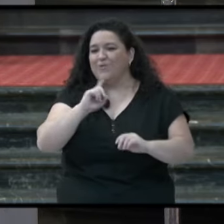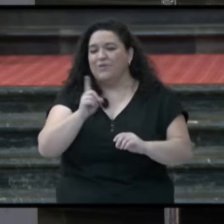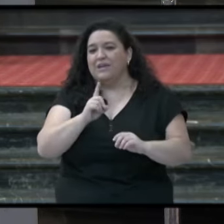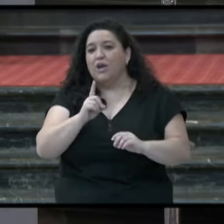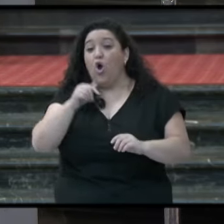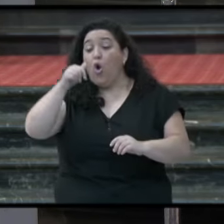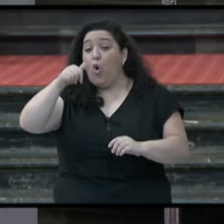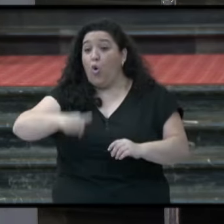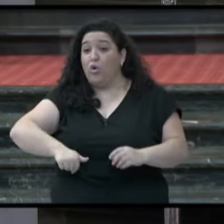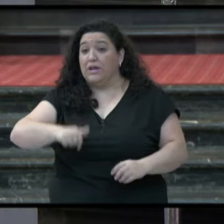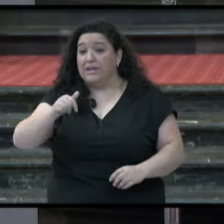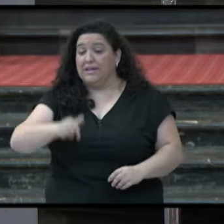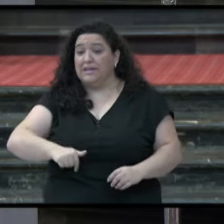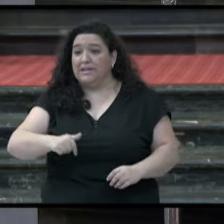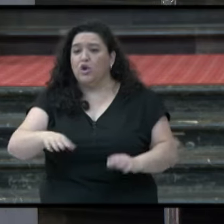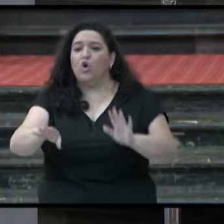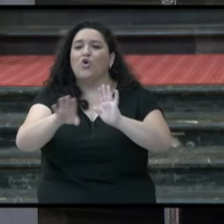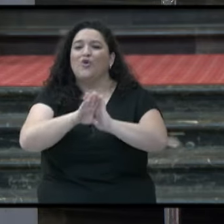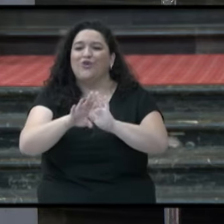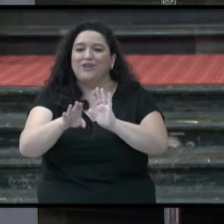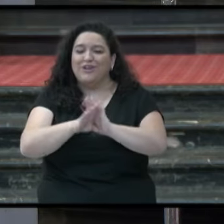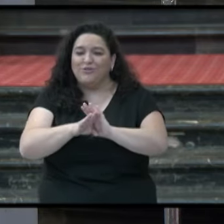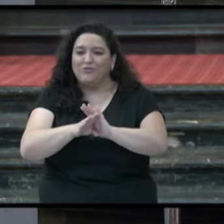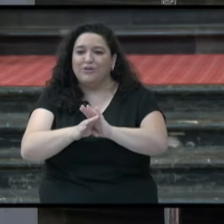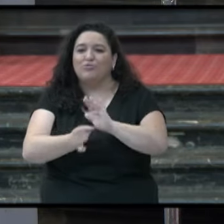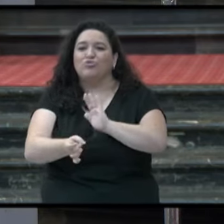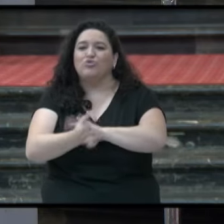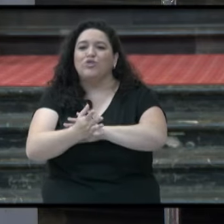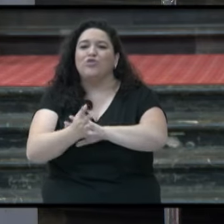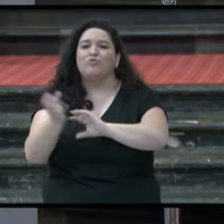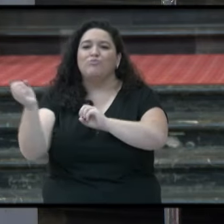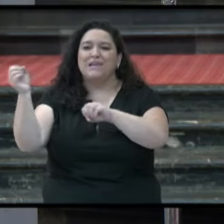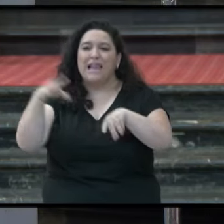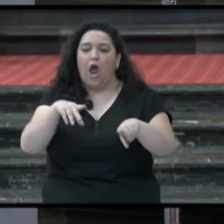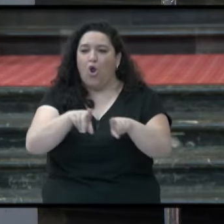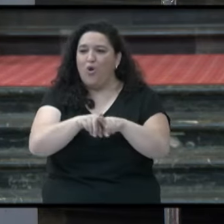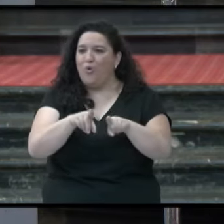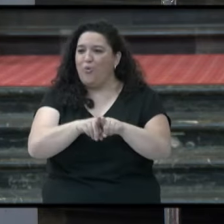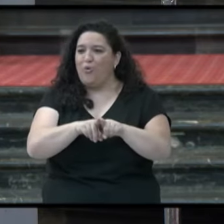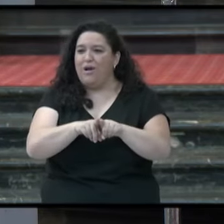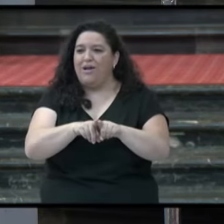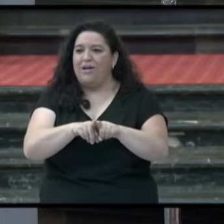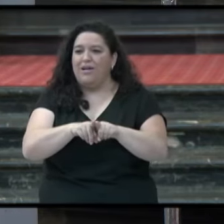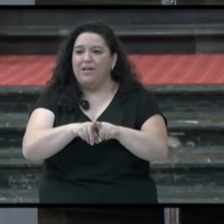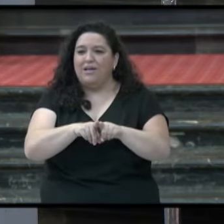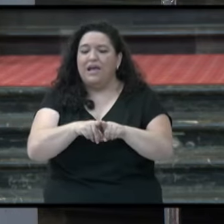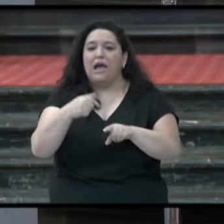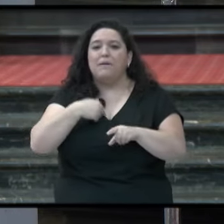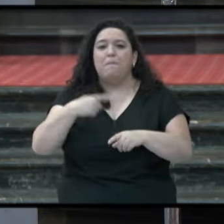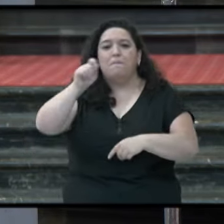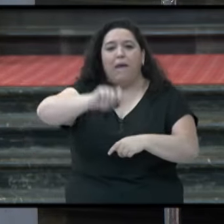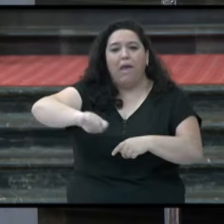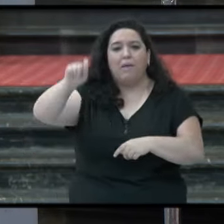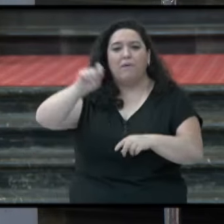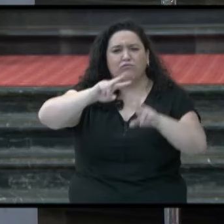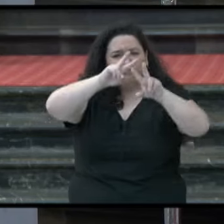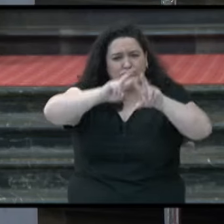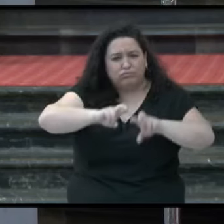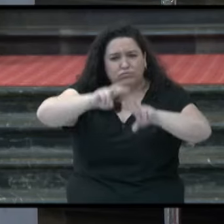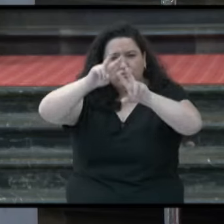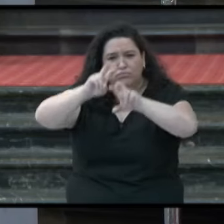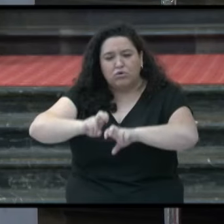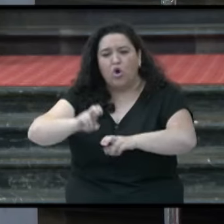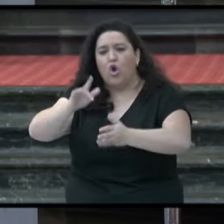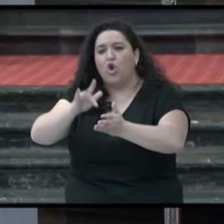Hoy sigue habiendo milagros como esos. Me toca examinarlos cada mes en un